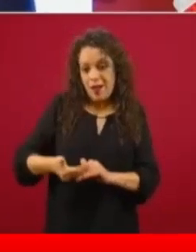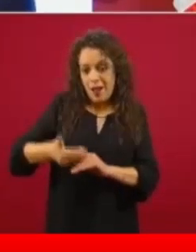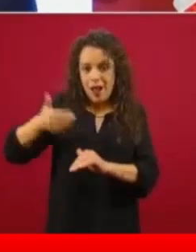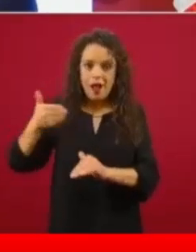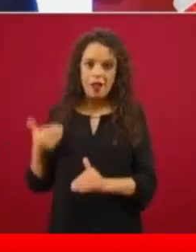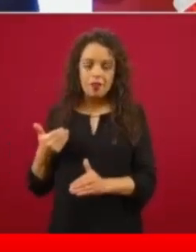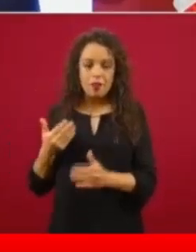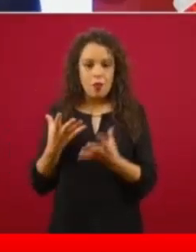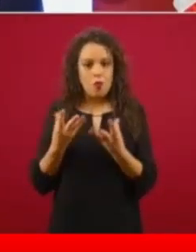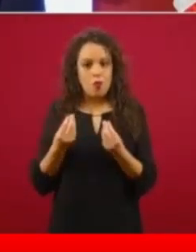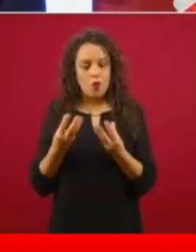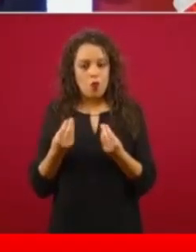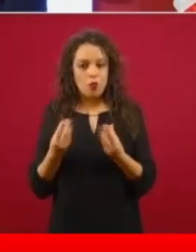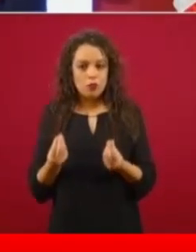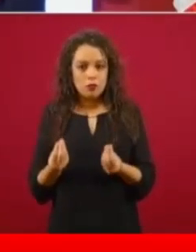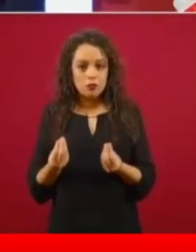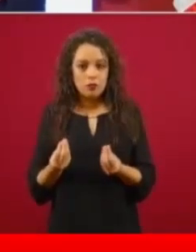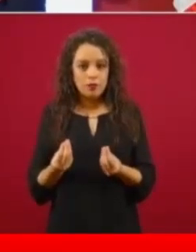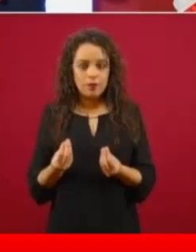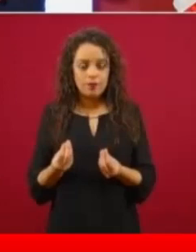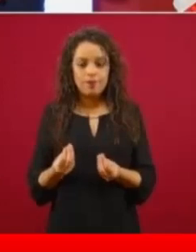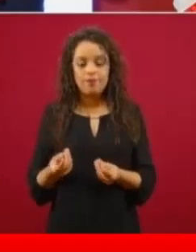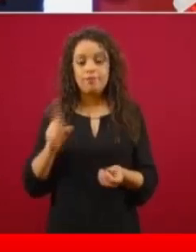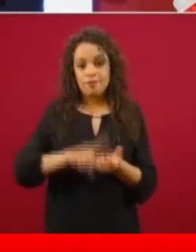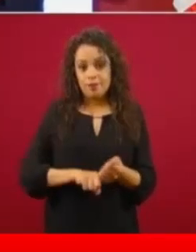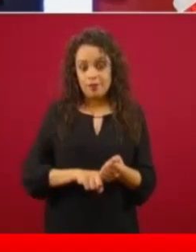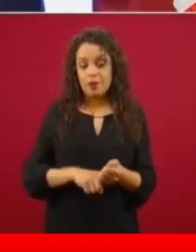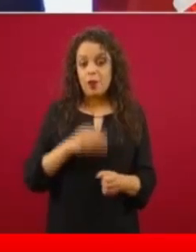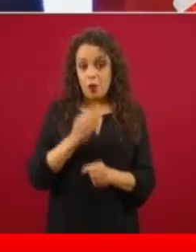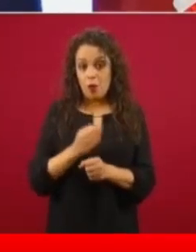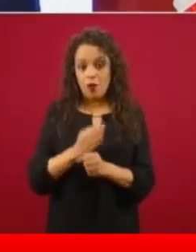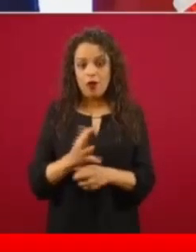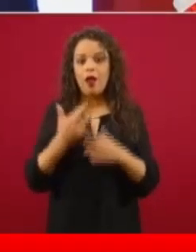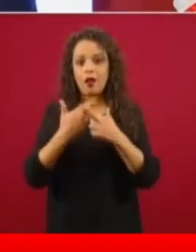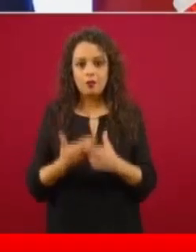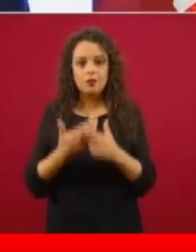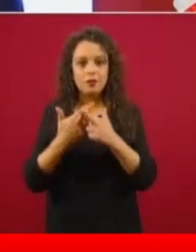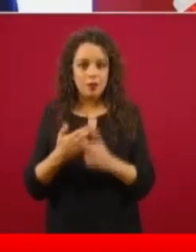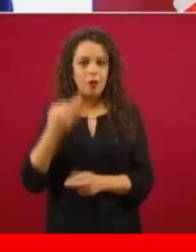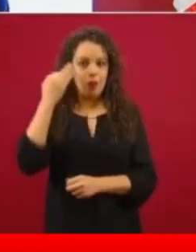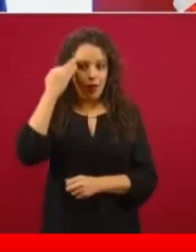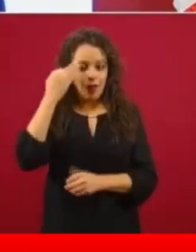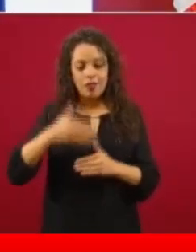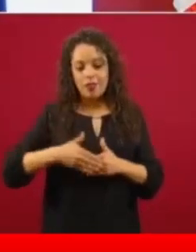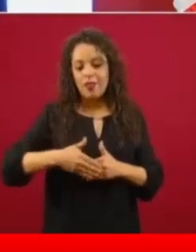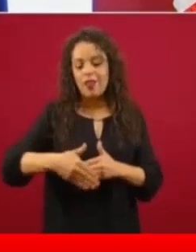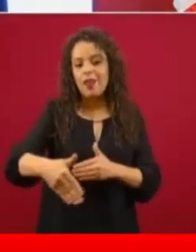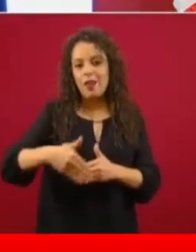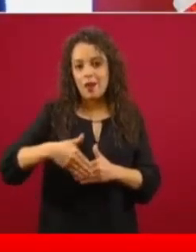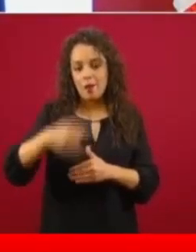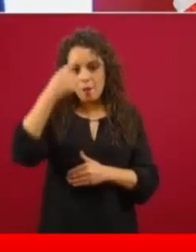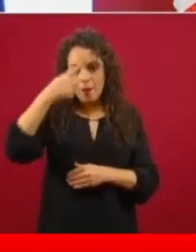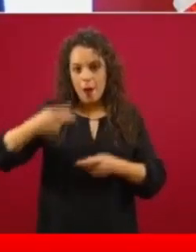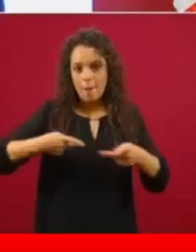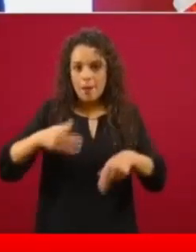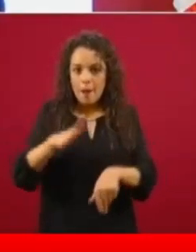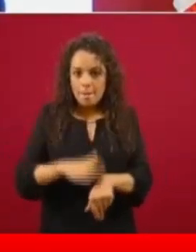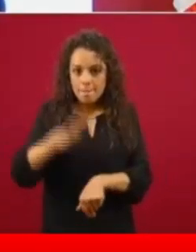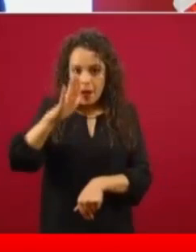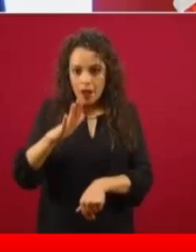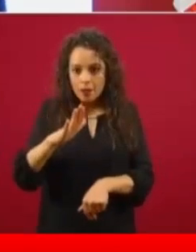hemos ganado tiempo, objetivo uno. La predicción es que lo tendremos el 8 de mayo.